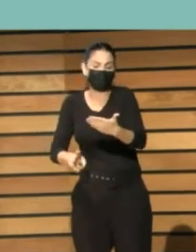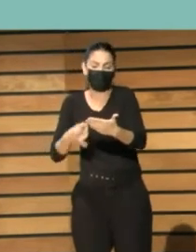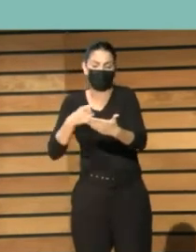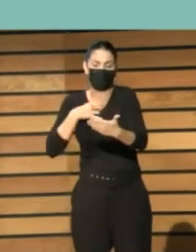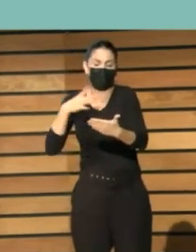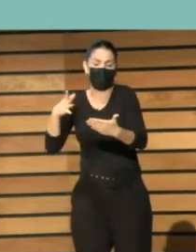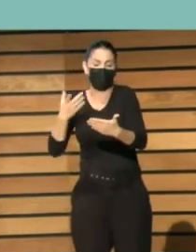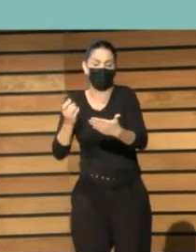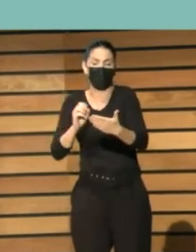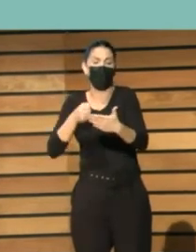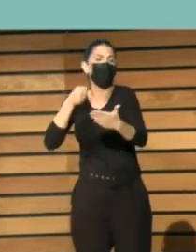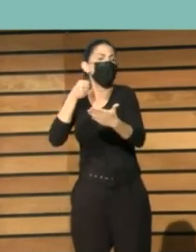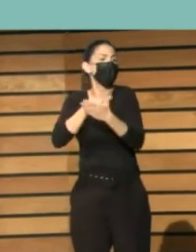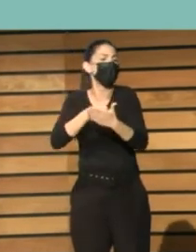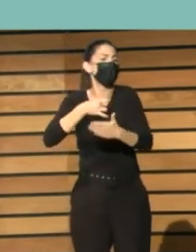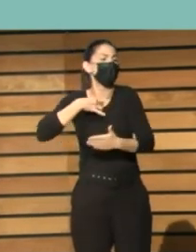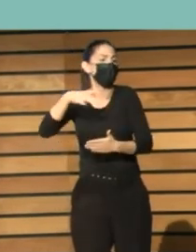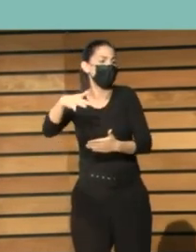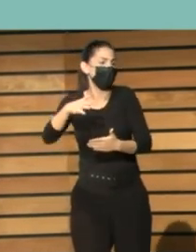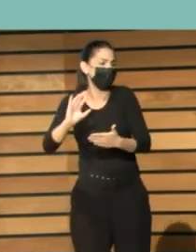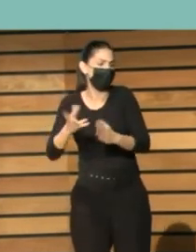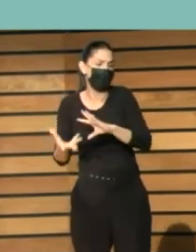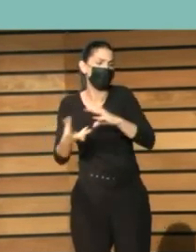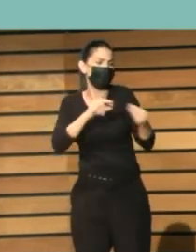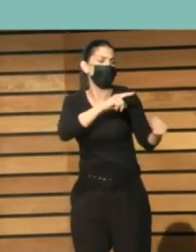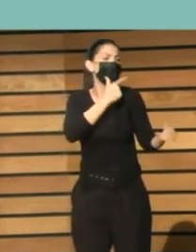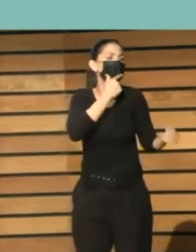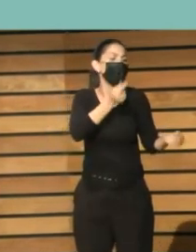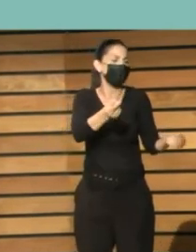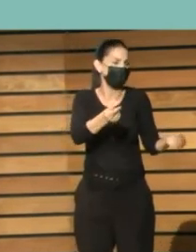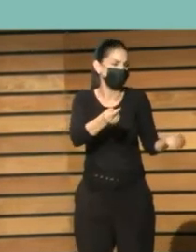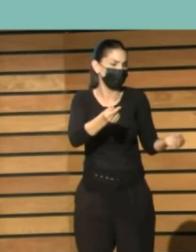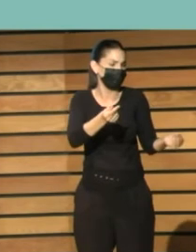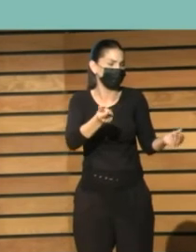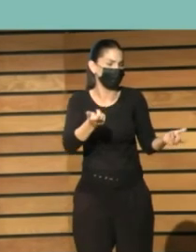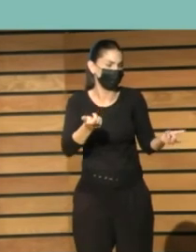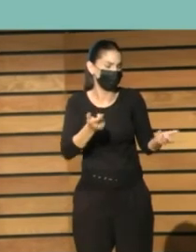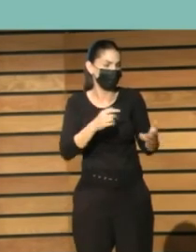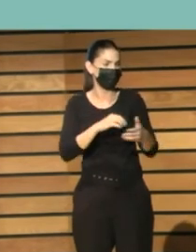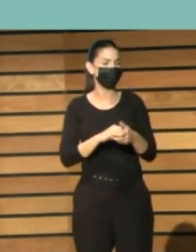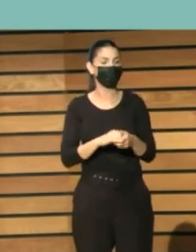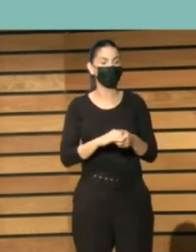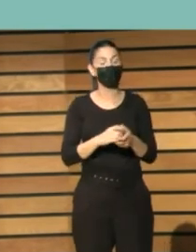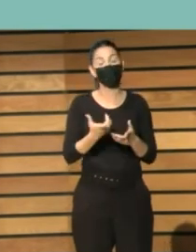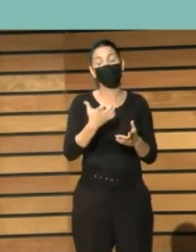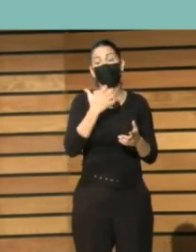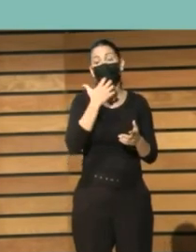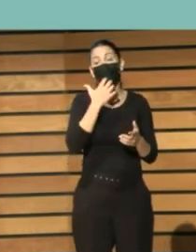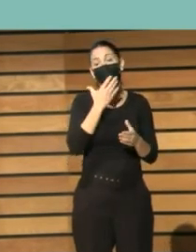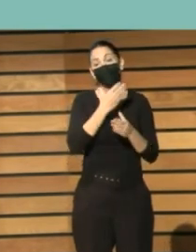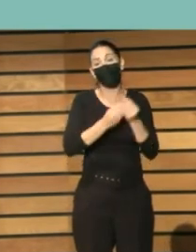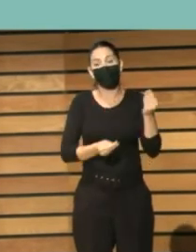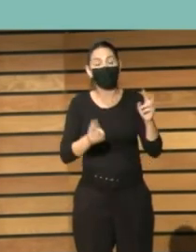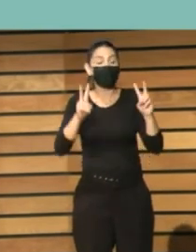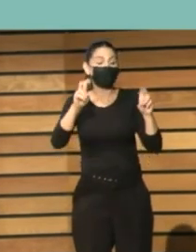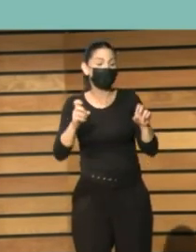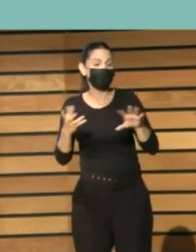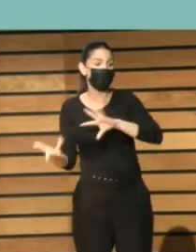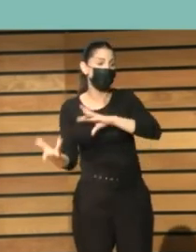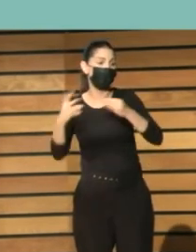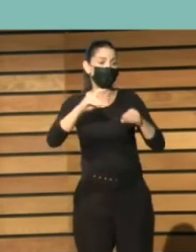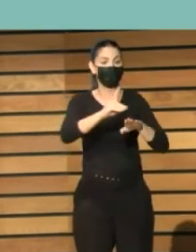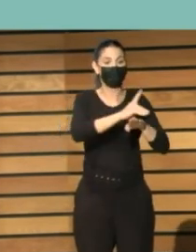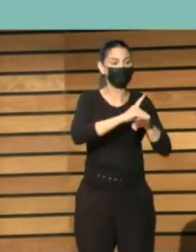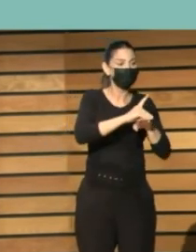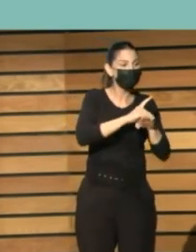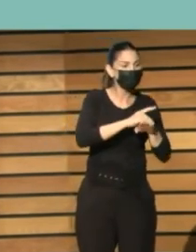página blanca. También se han cometido errores de digitalizar con baja resolución